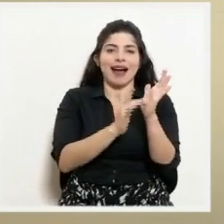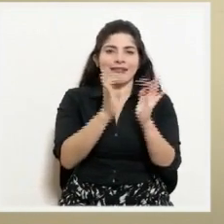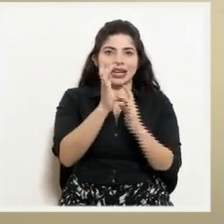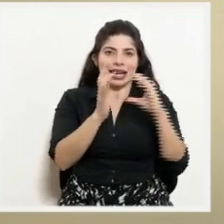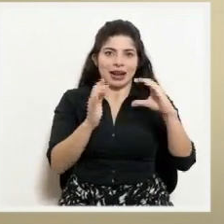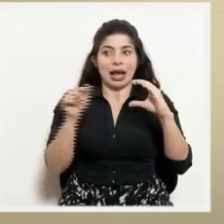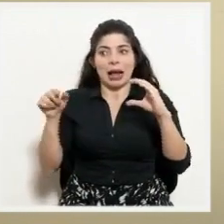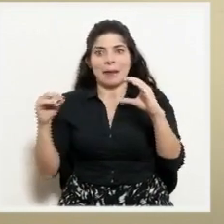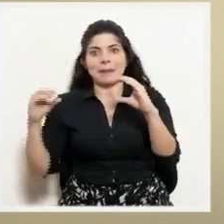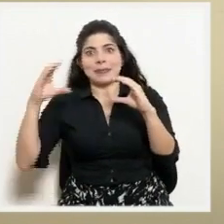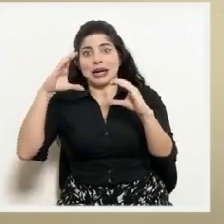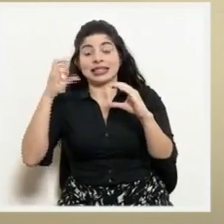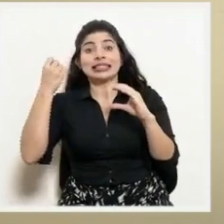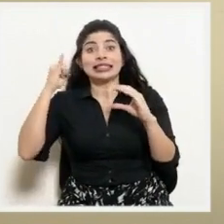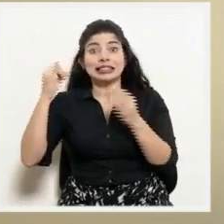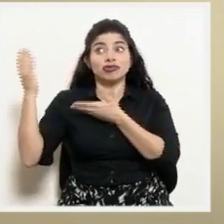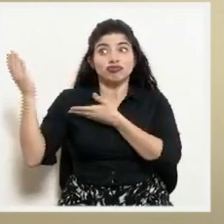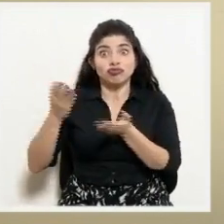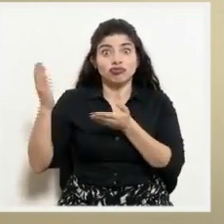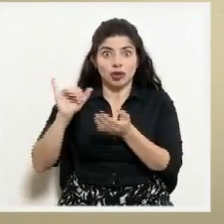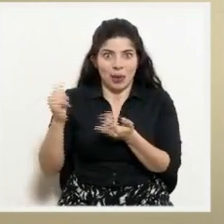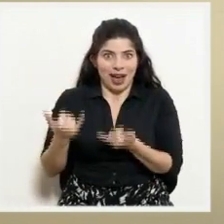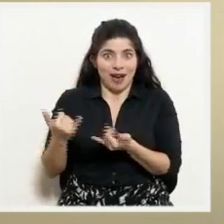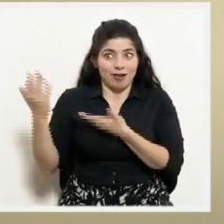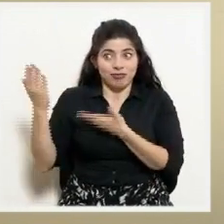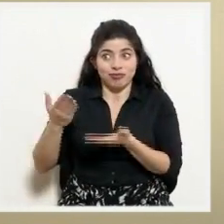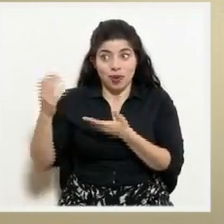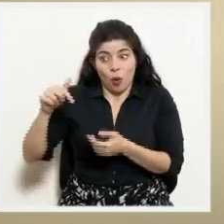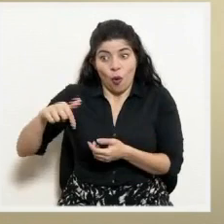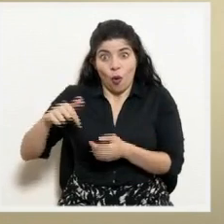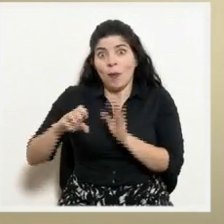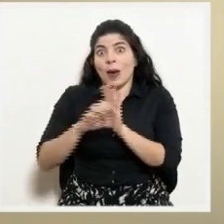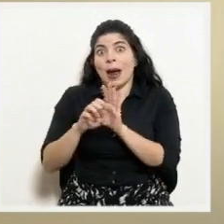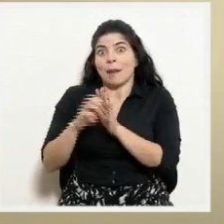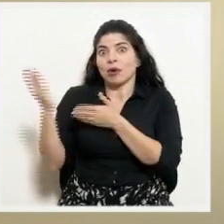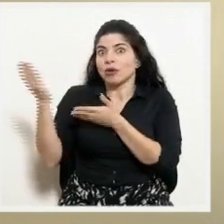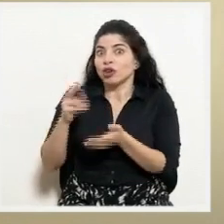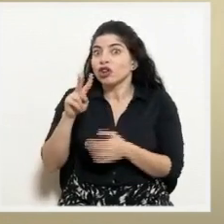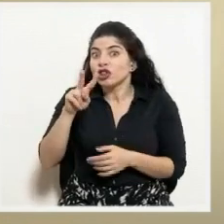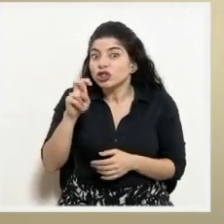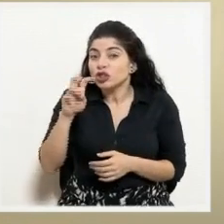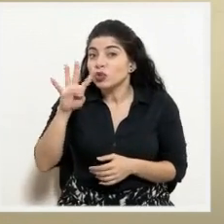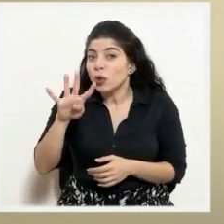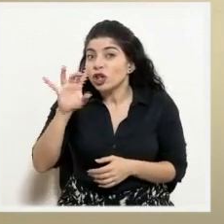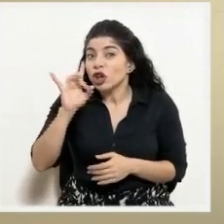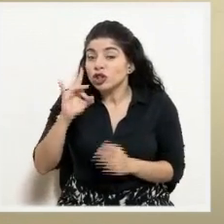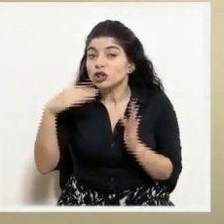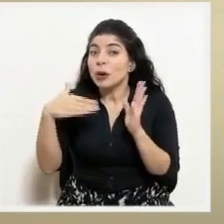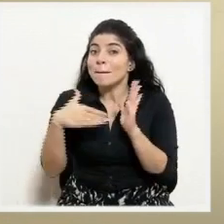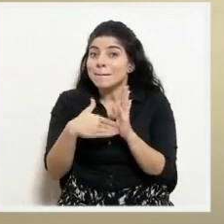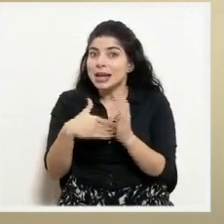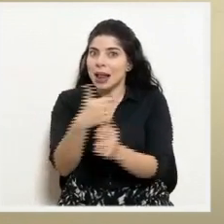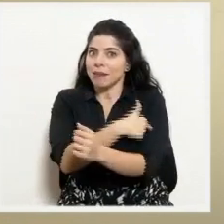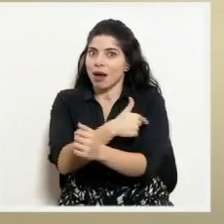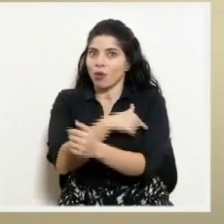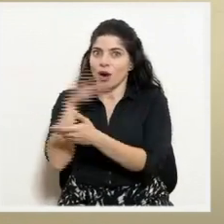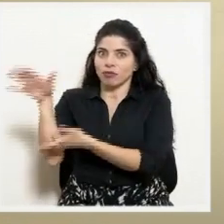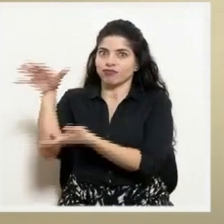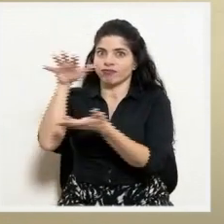recibimos, como está sucediendo, ya para el día de hoy vamos a haber recibido 248 mil dosis